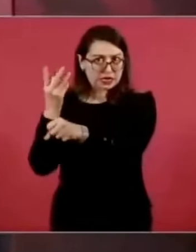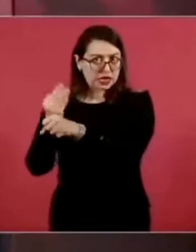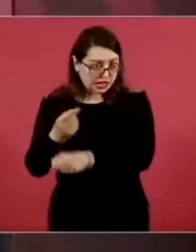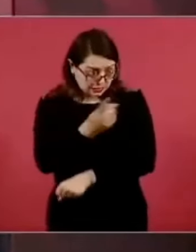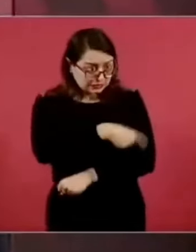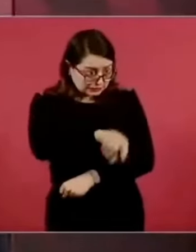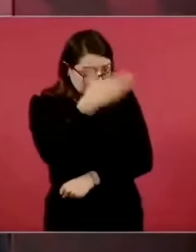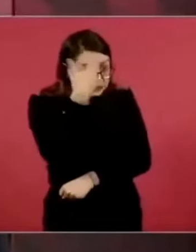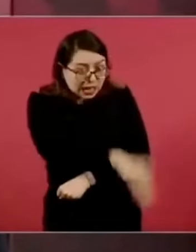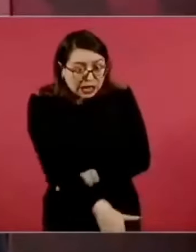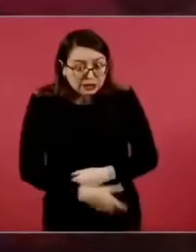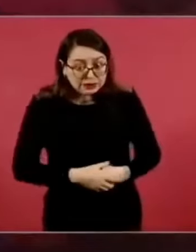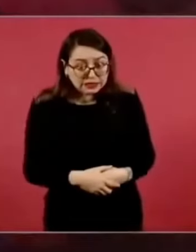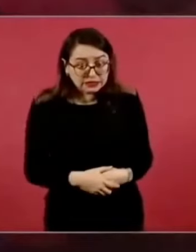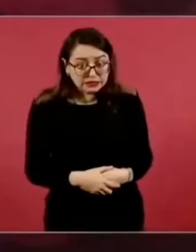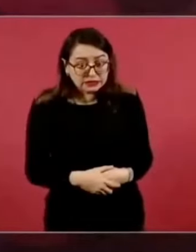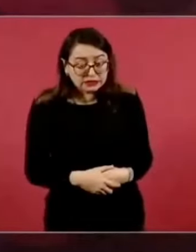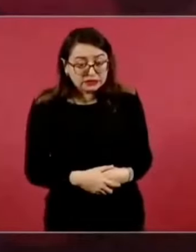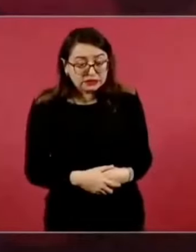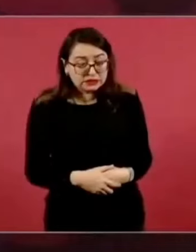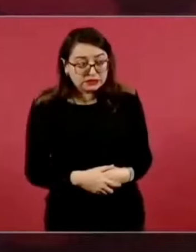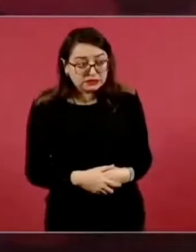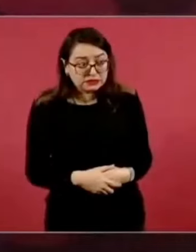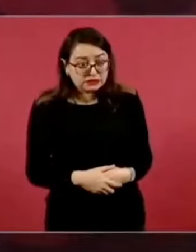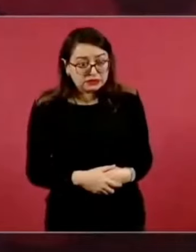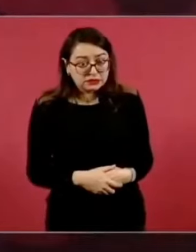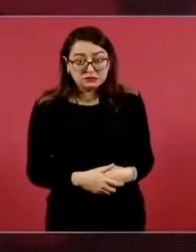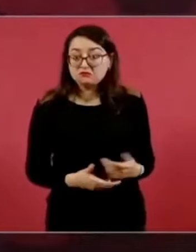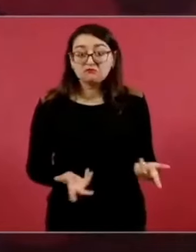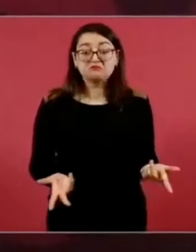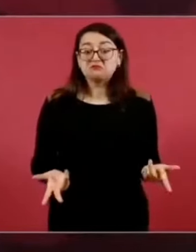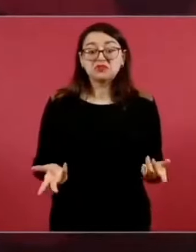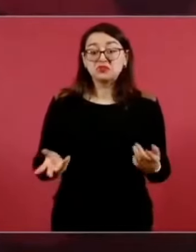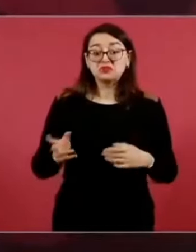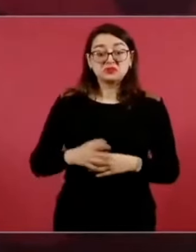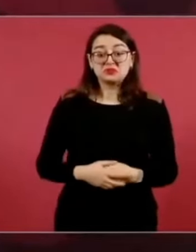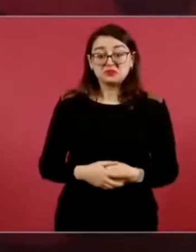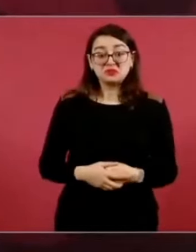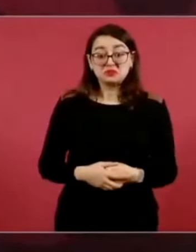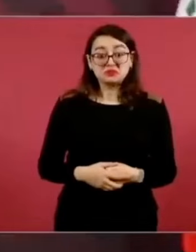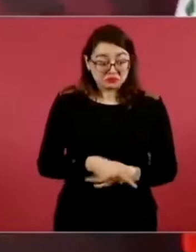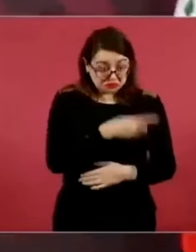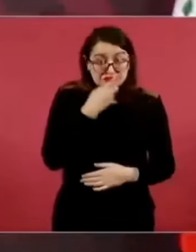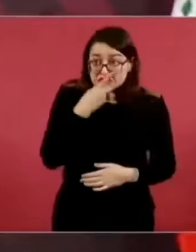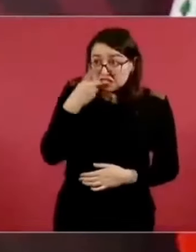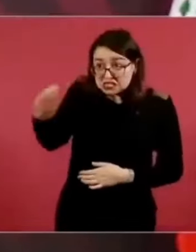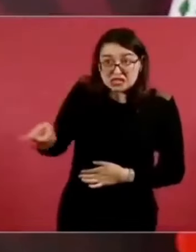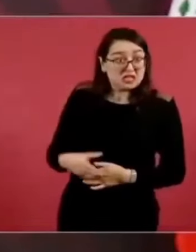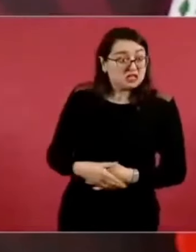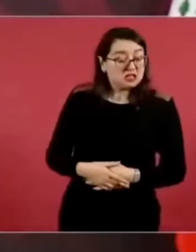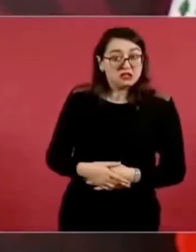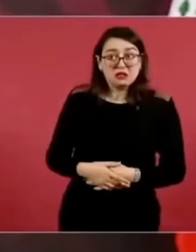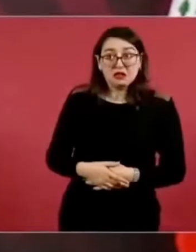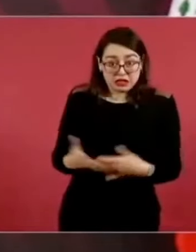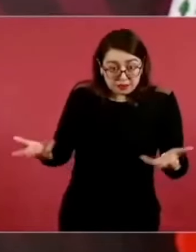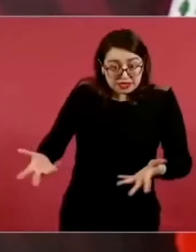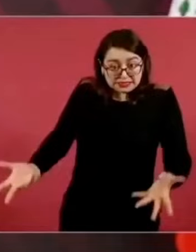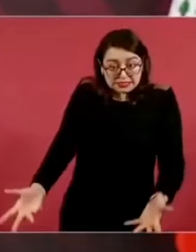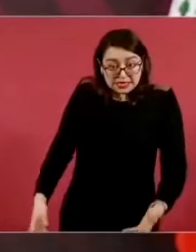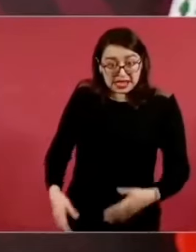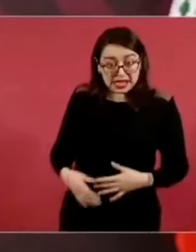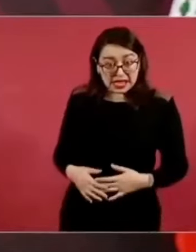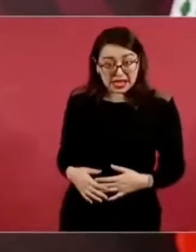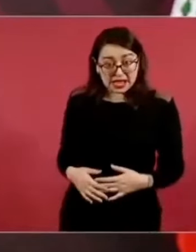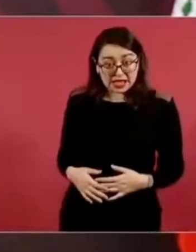a construir de nuevo. Que diga eso, que digan eso. Bueno, pero sí.